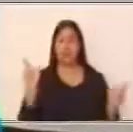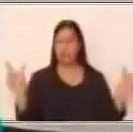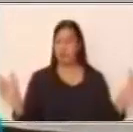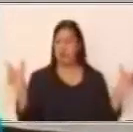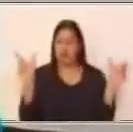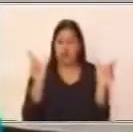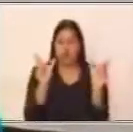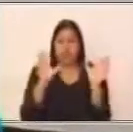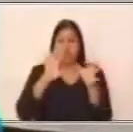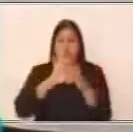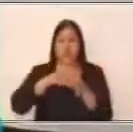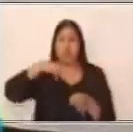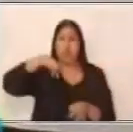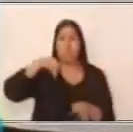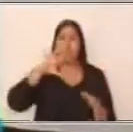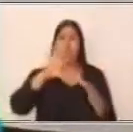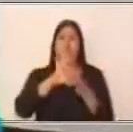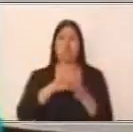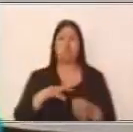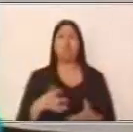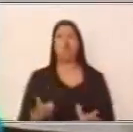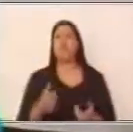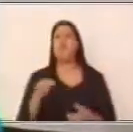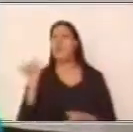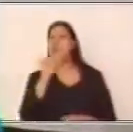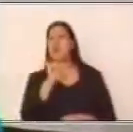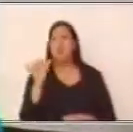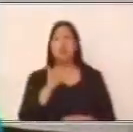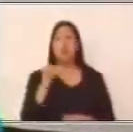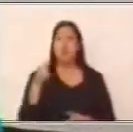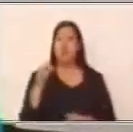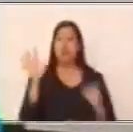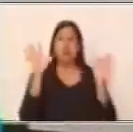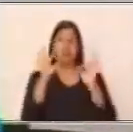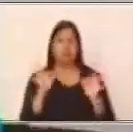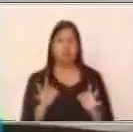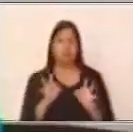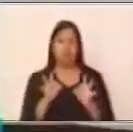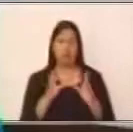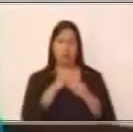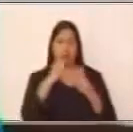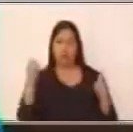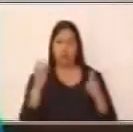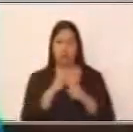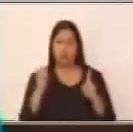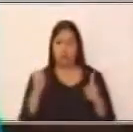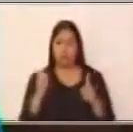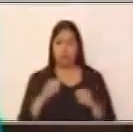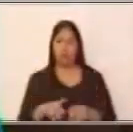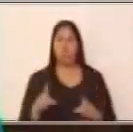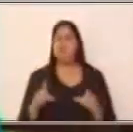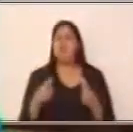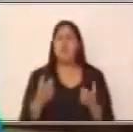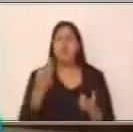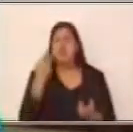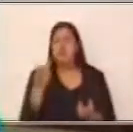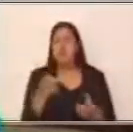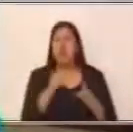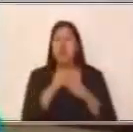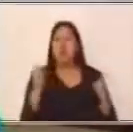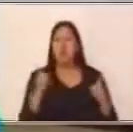sintáctico, es decir, que no existe relación de dependencia. ¿Cómo podemos identificar una oración coordinada?